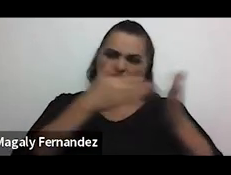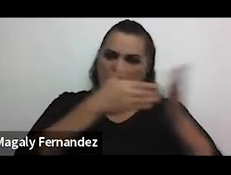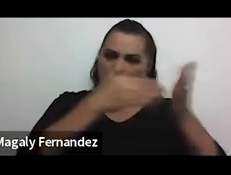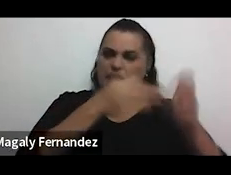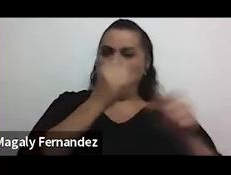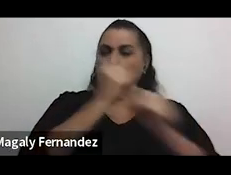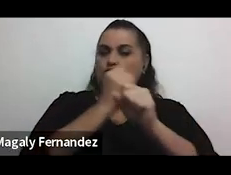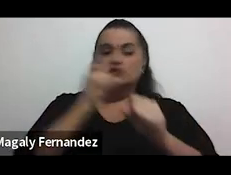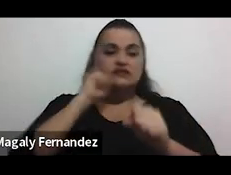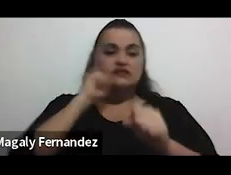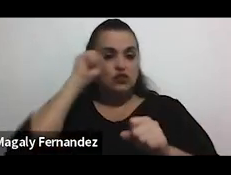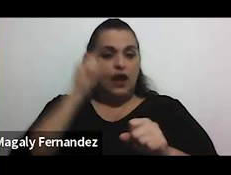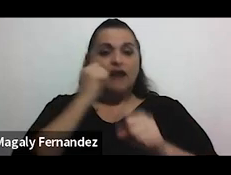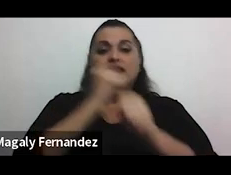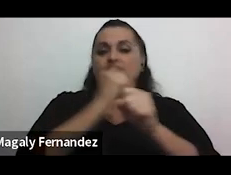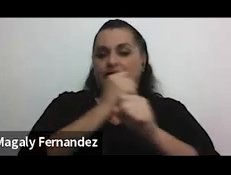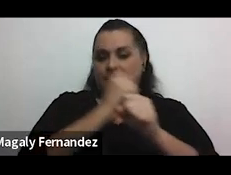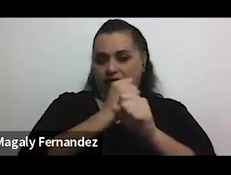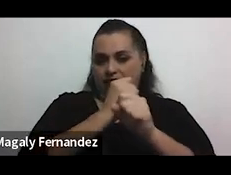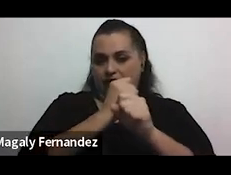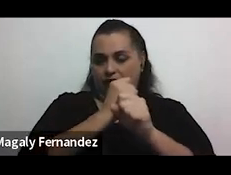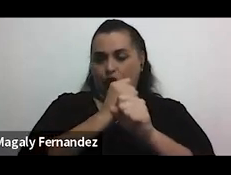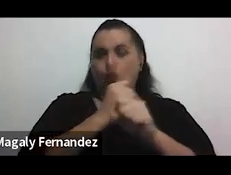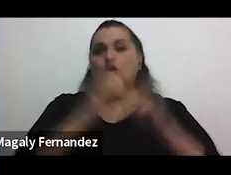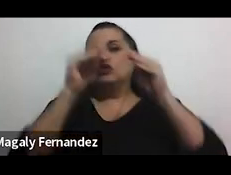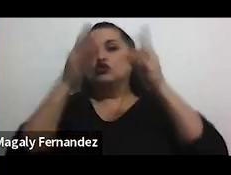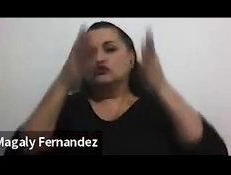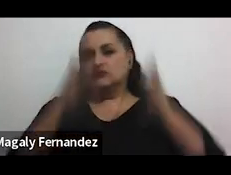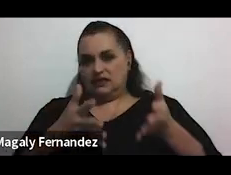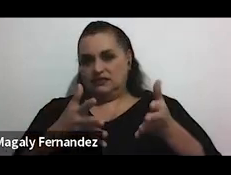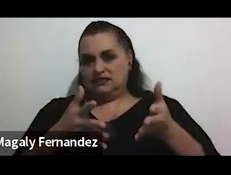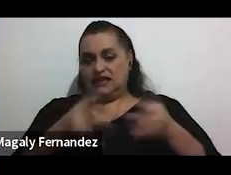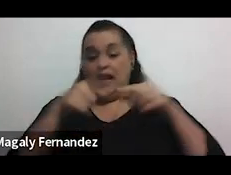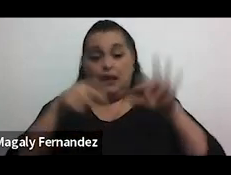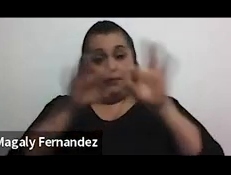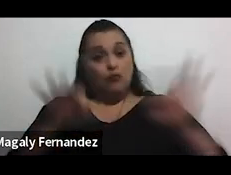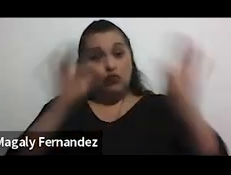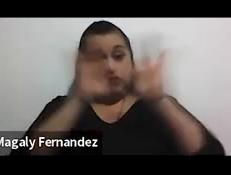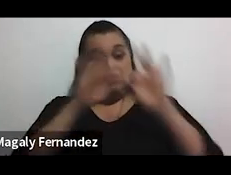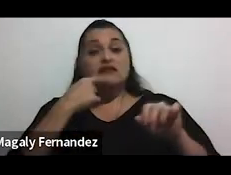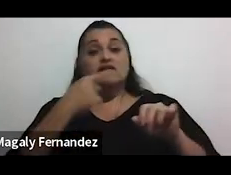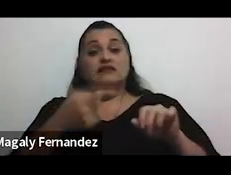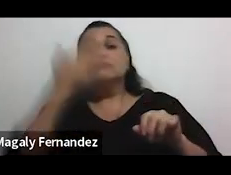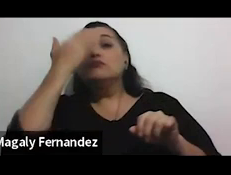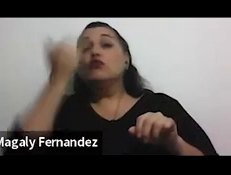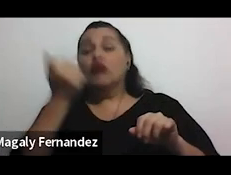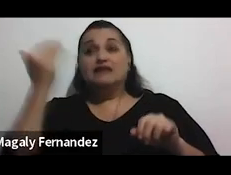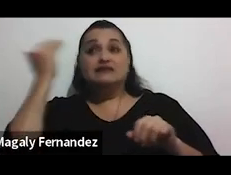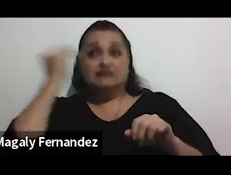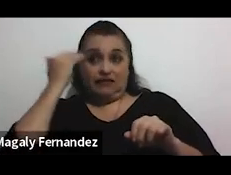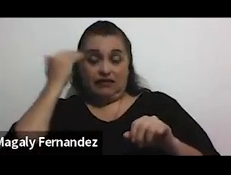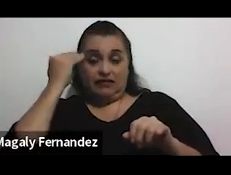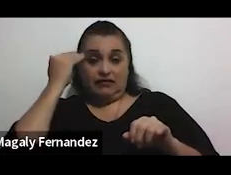docencia y aquí me pareció muy importante hacer alusión a esto porque sabemos que como